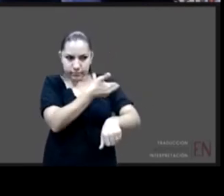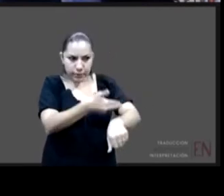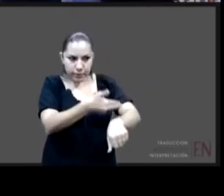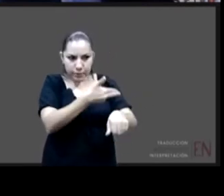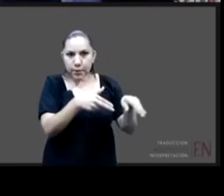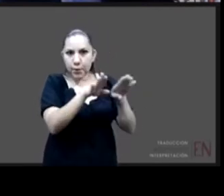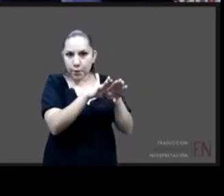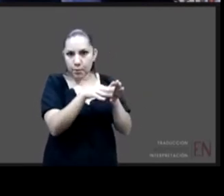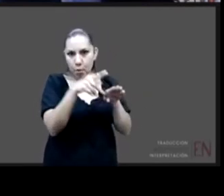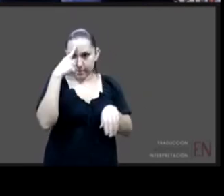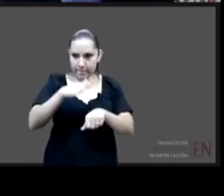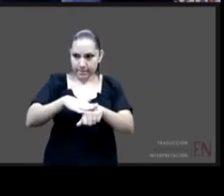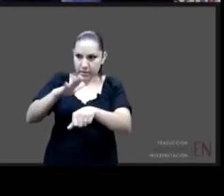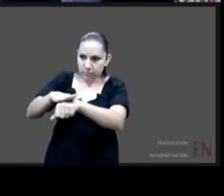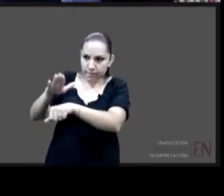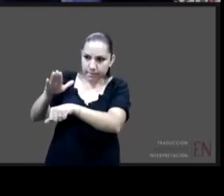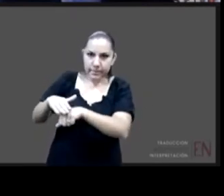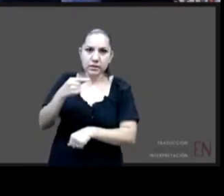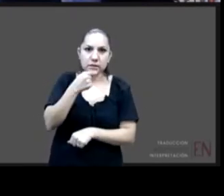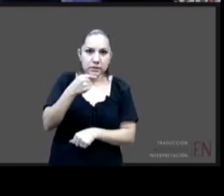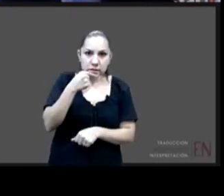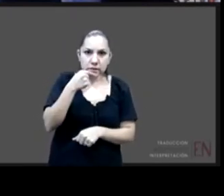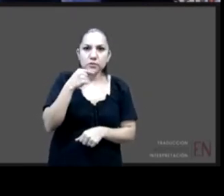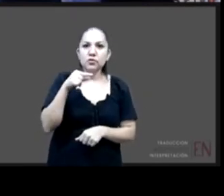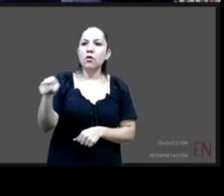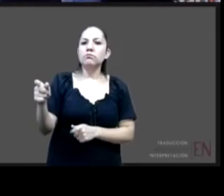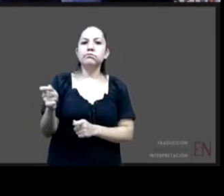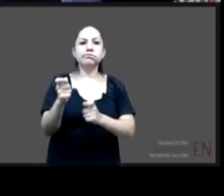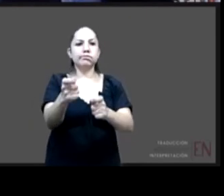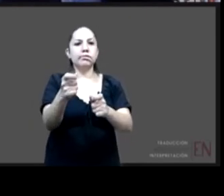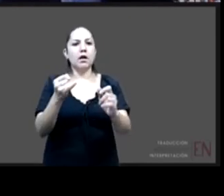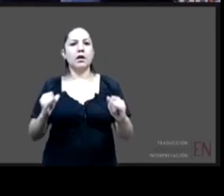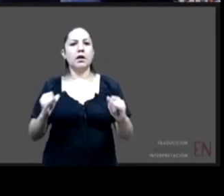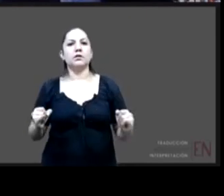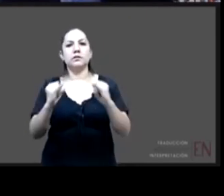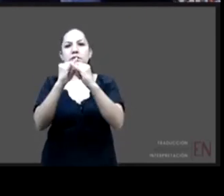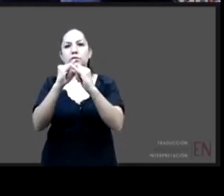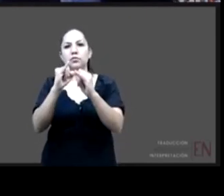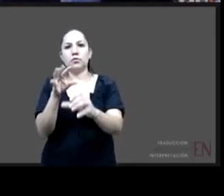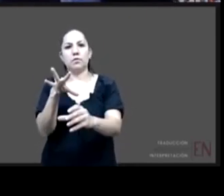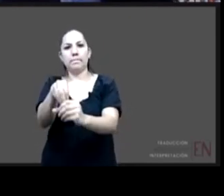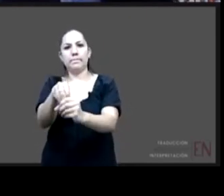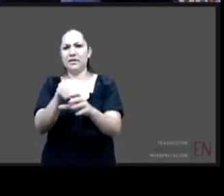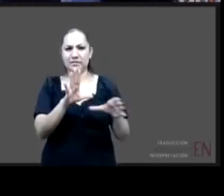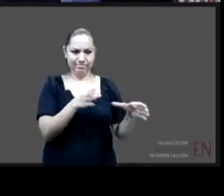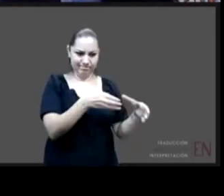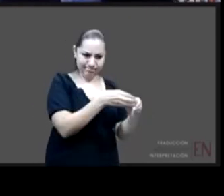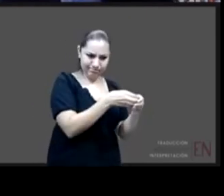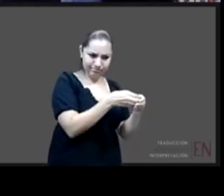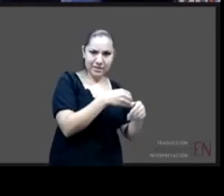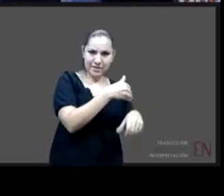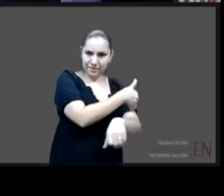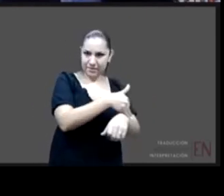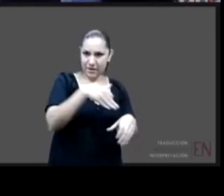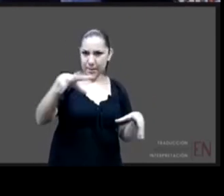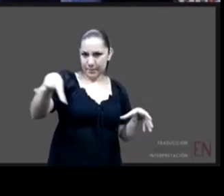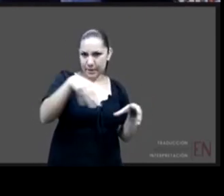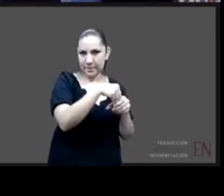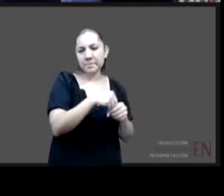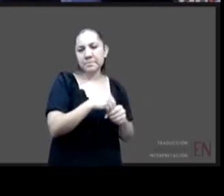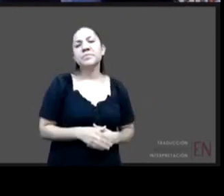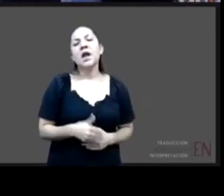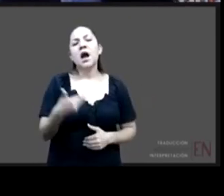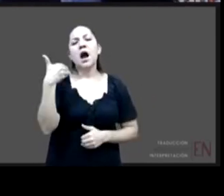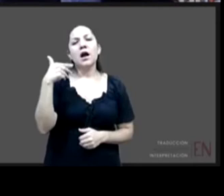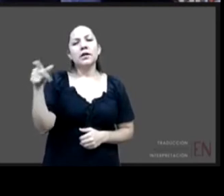pues todavía como decía Matilde hace un momento estos programas están en una fase